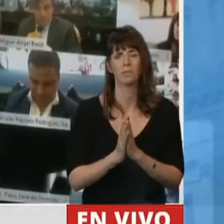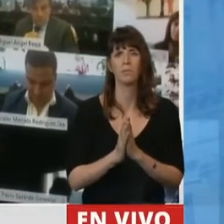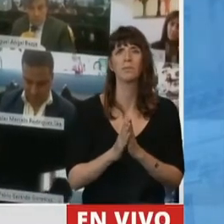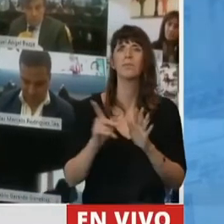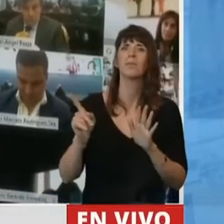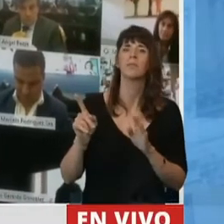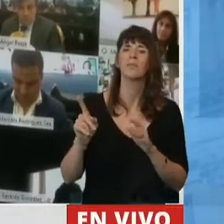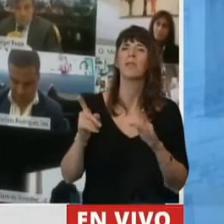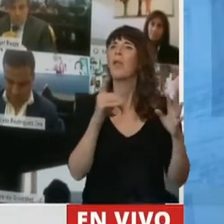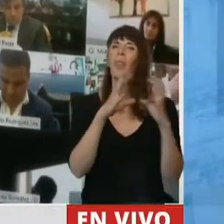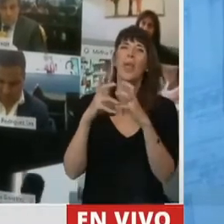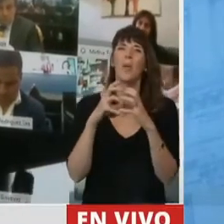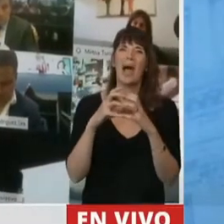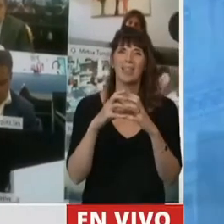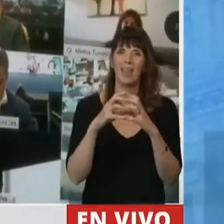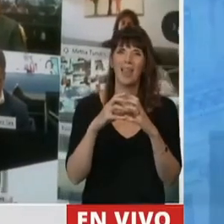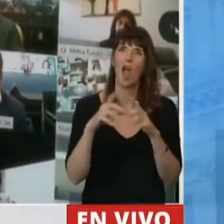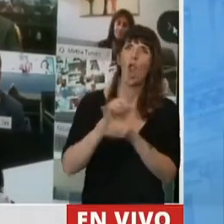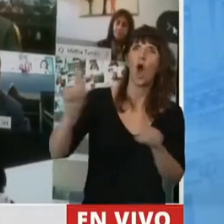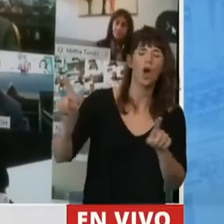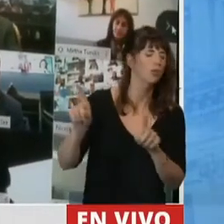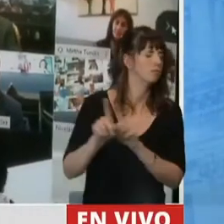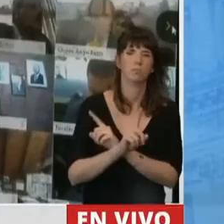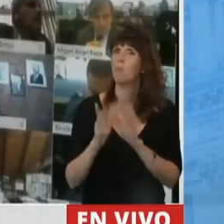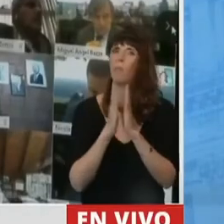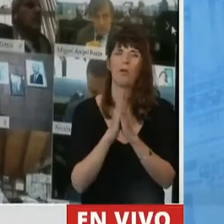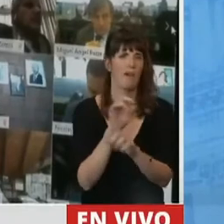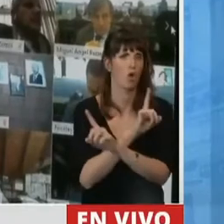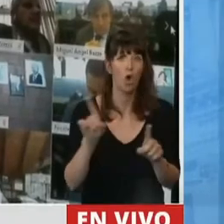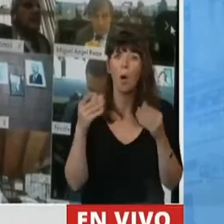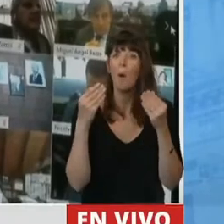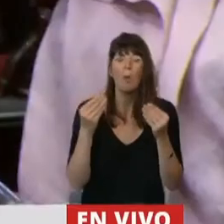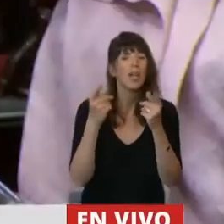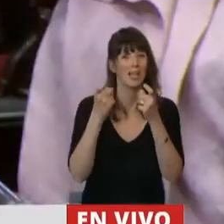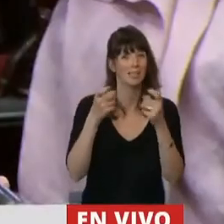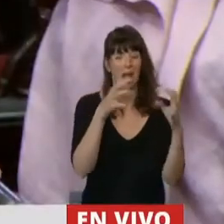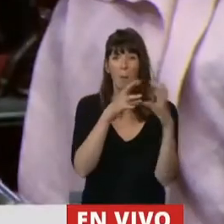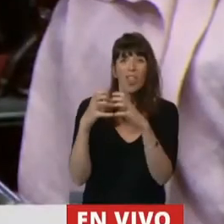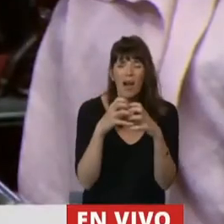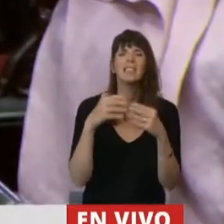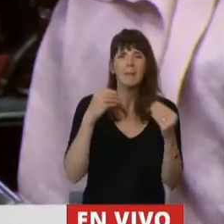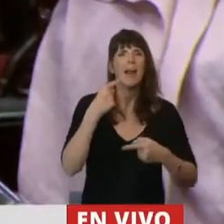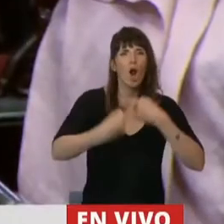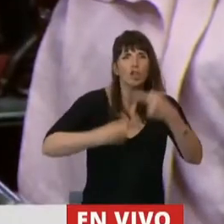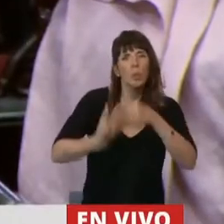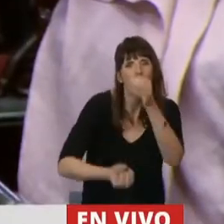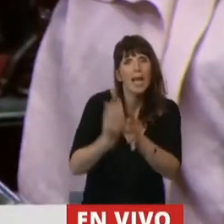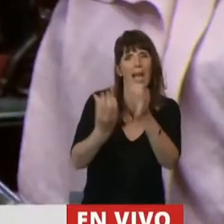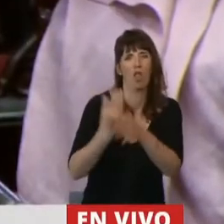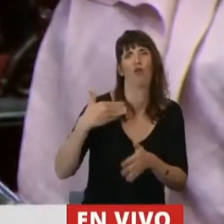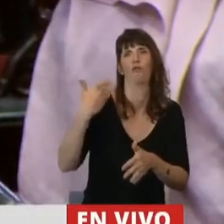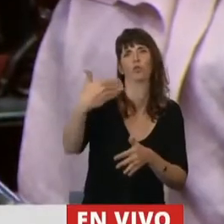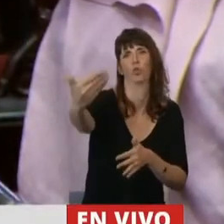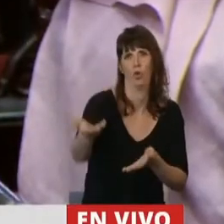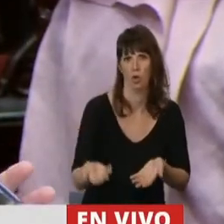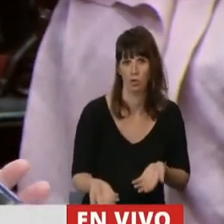discusiones sin dar, porque esas discusiones son las que van a formar un futuro que todavía está en disputa y que todavía está en